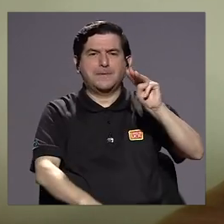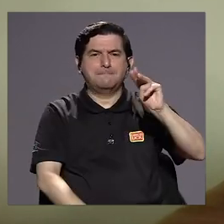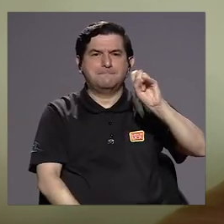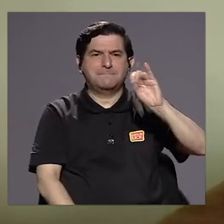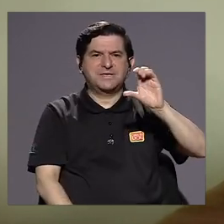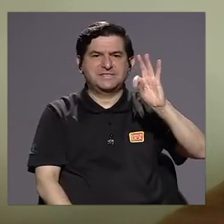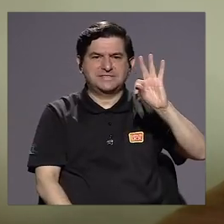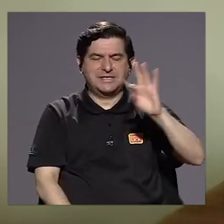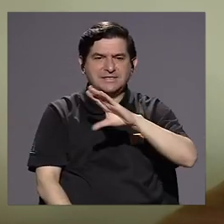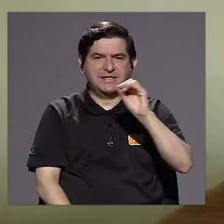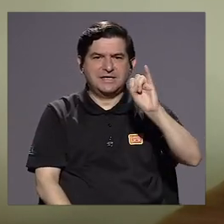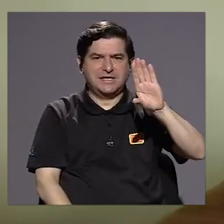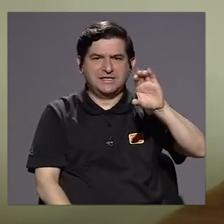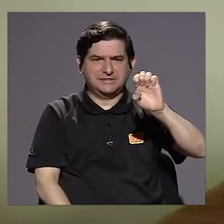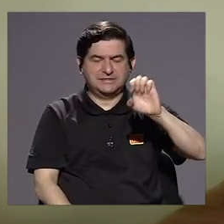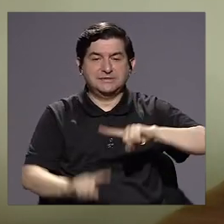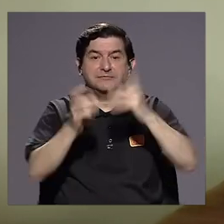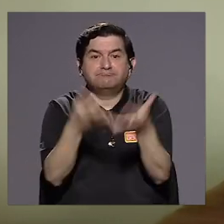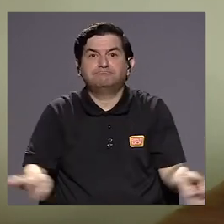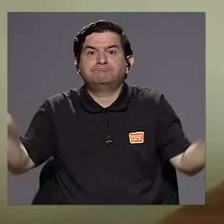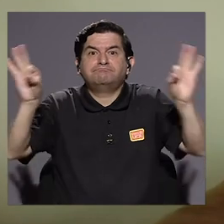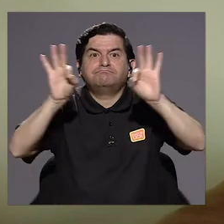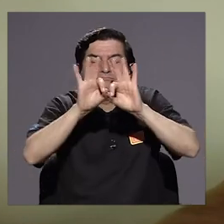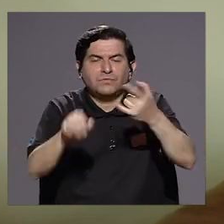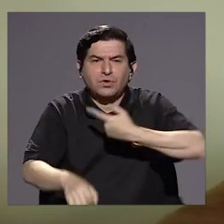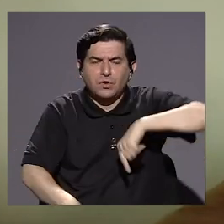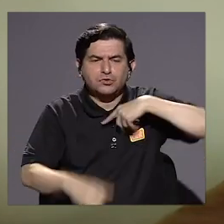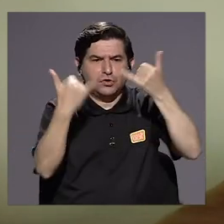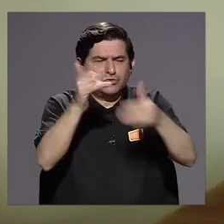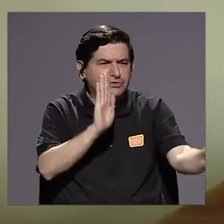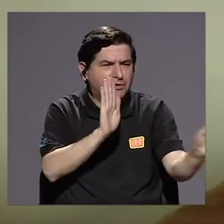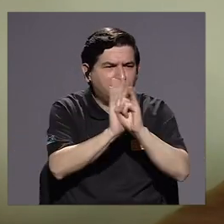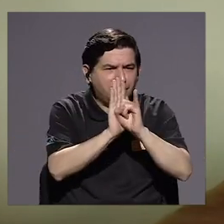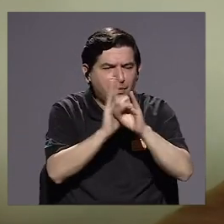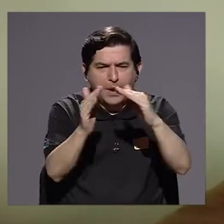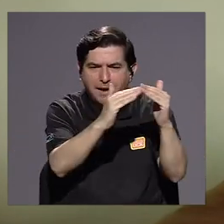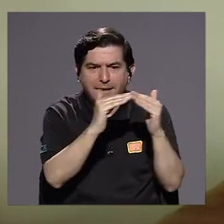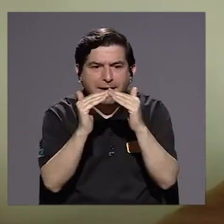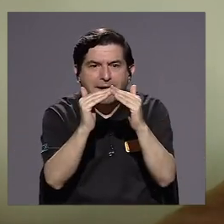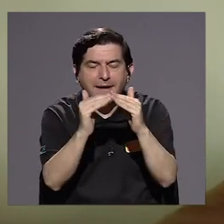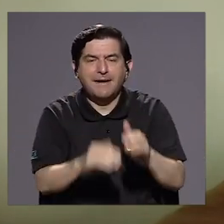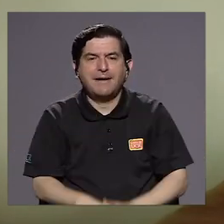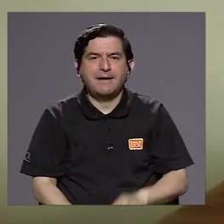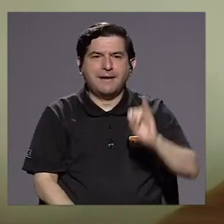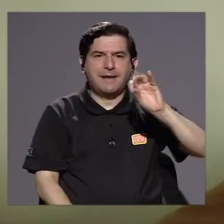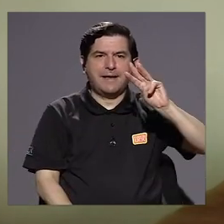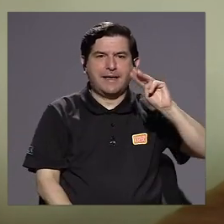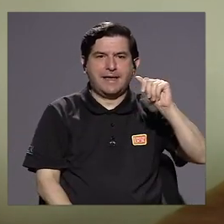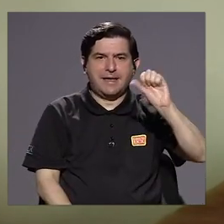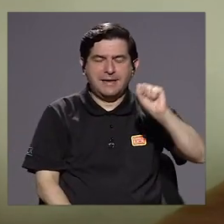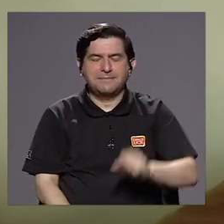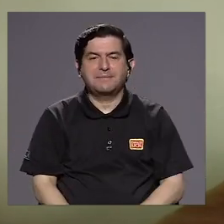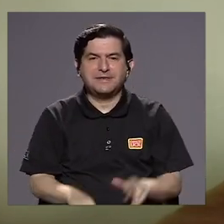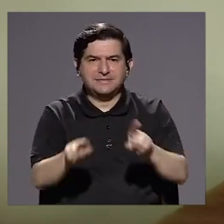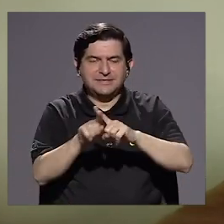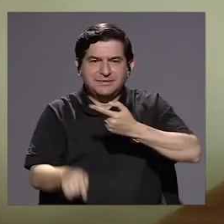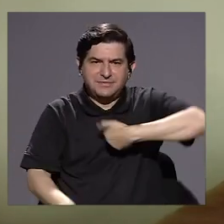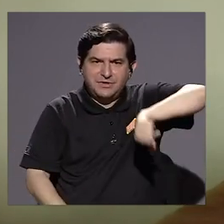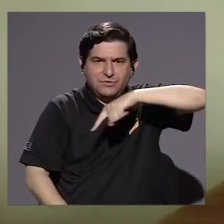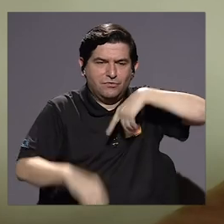y con el ICE también, pero lo más importante es que tenemos identificada la población también con el IMAS, a través de la data de